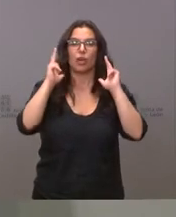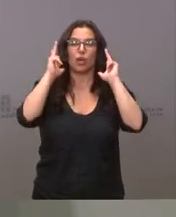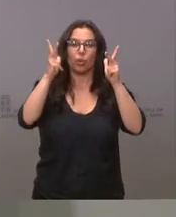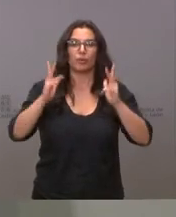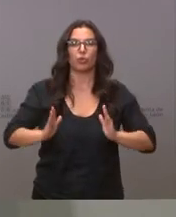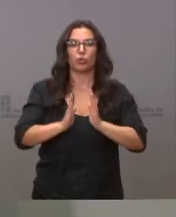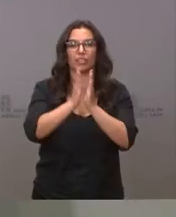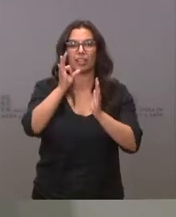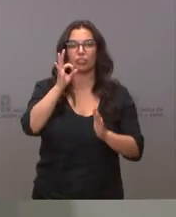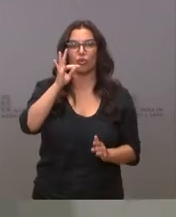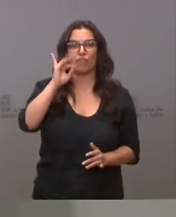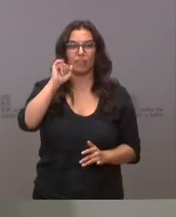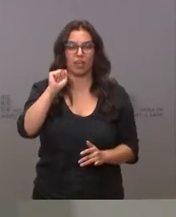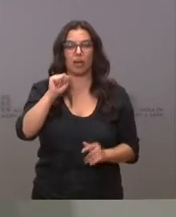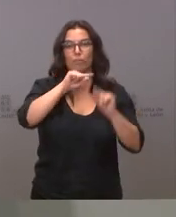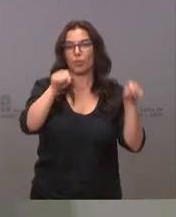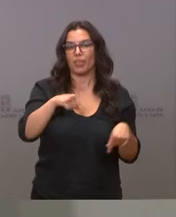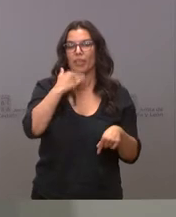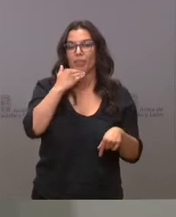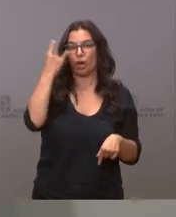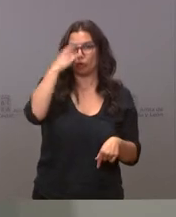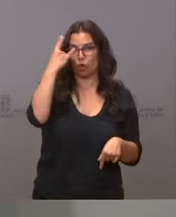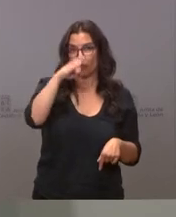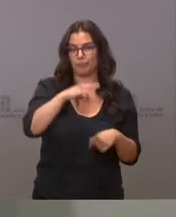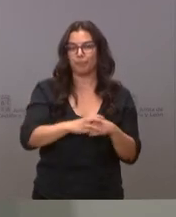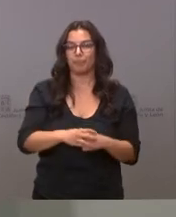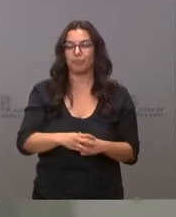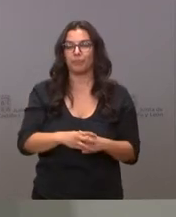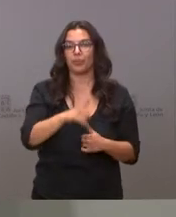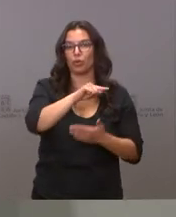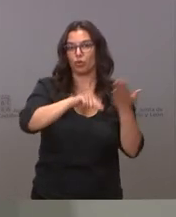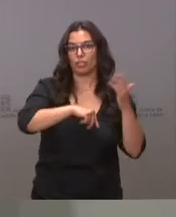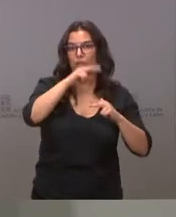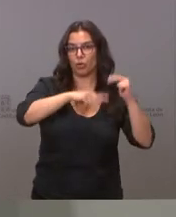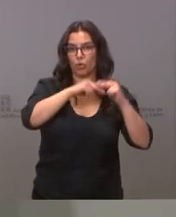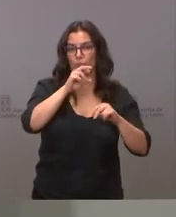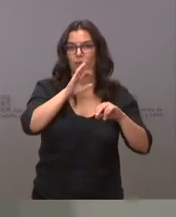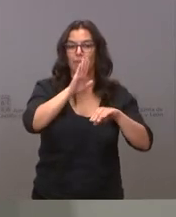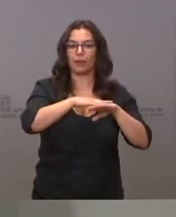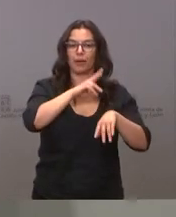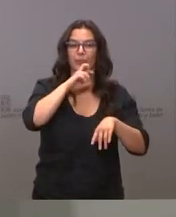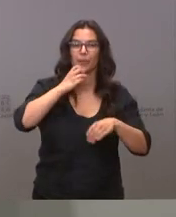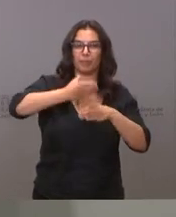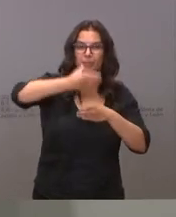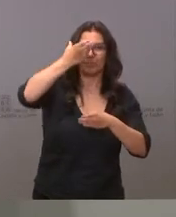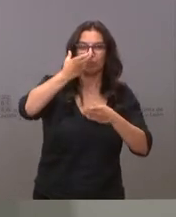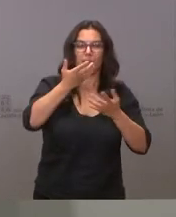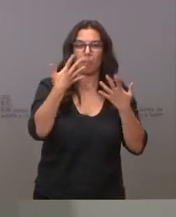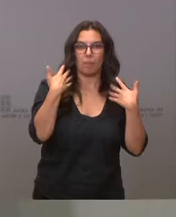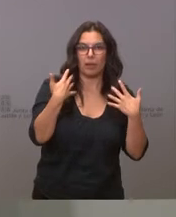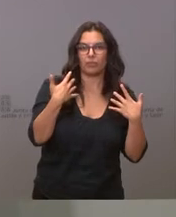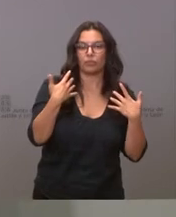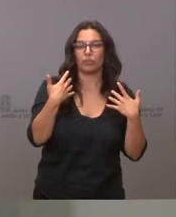en Toro, en la provincia de Zamora, en la contratación de obras de restauración del Torreón y el patio de la